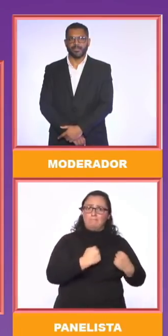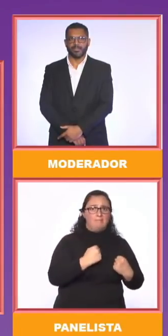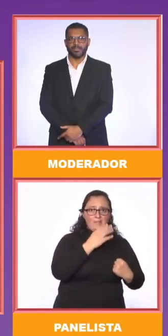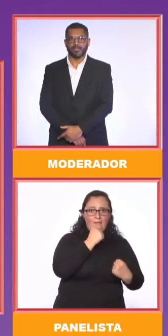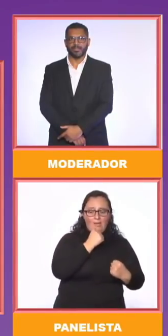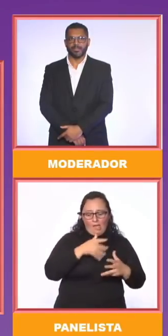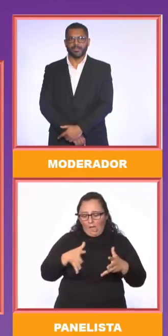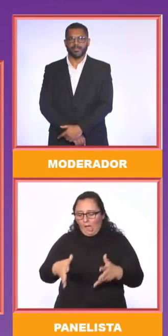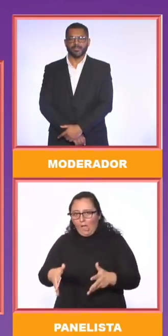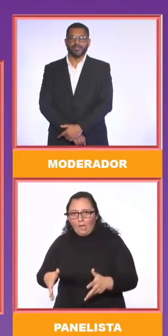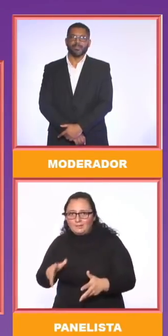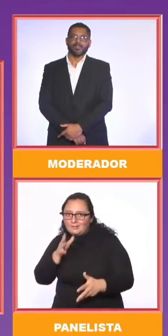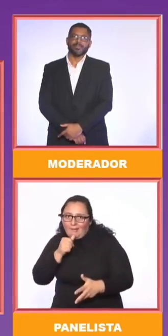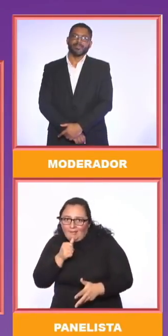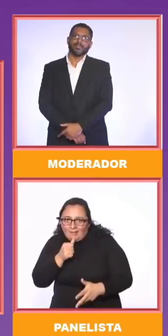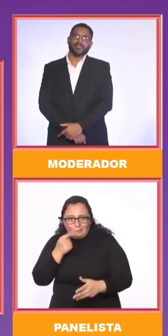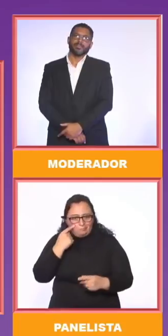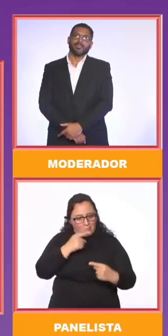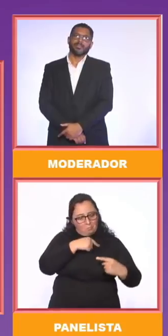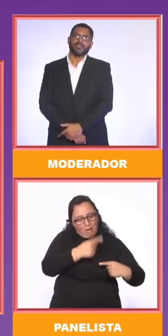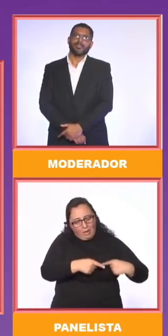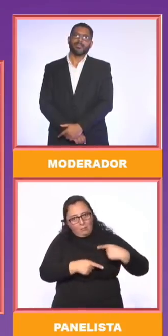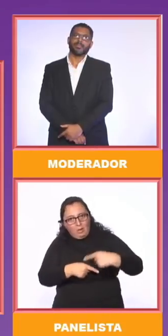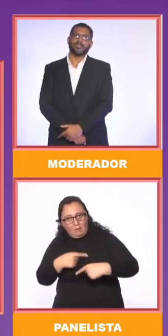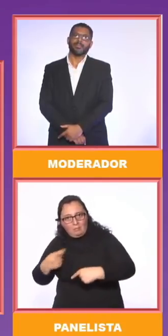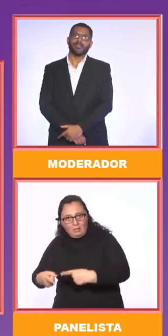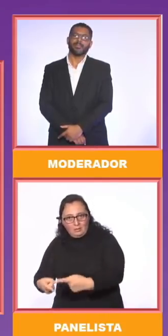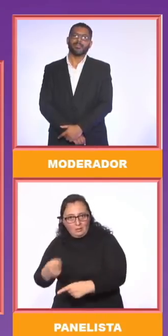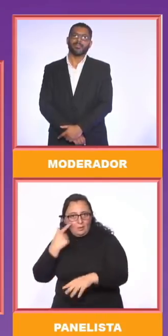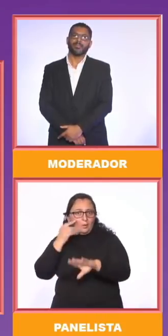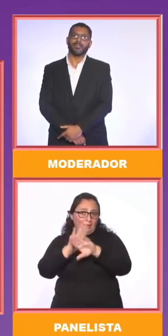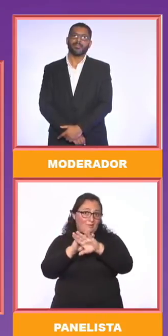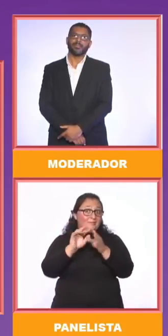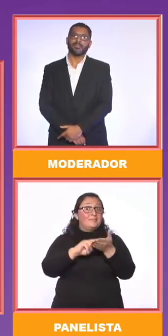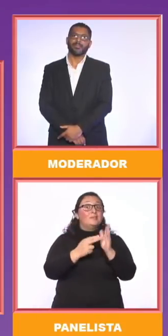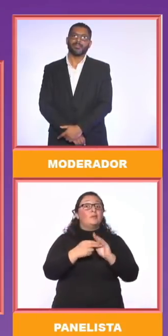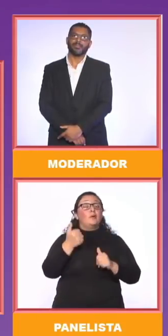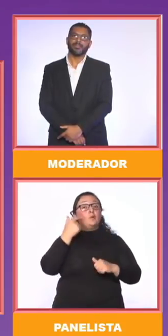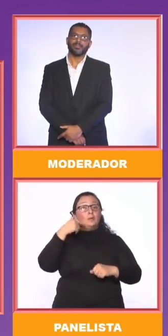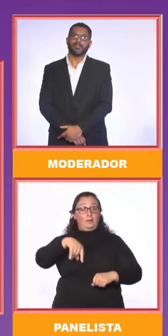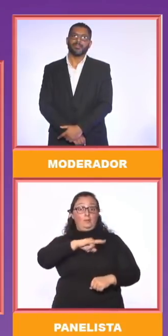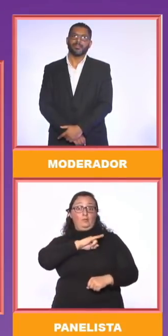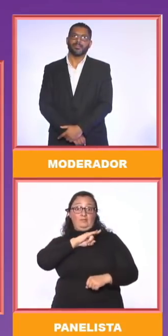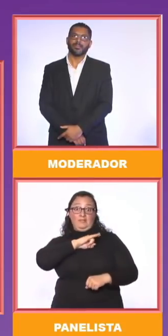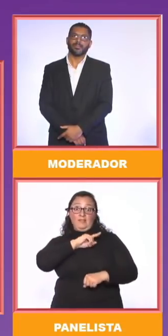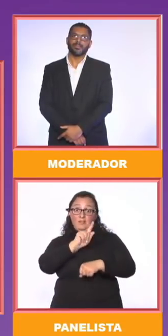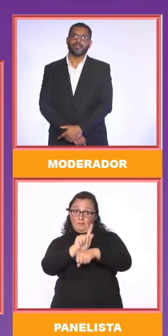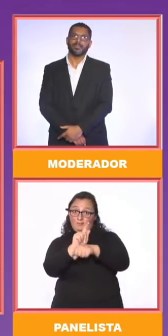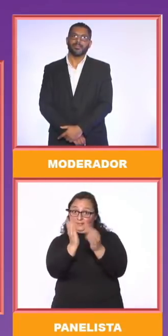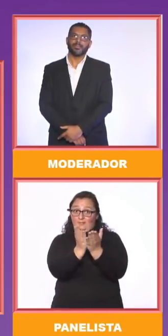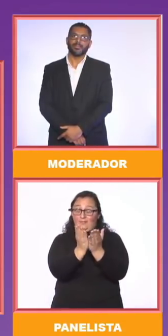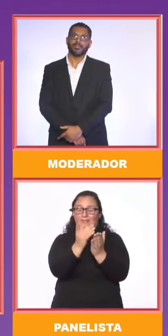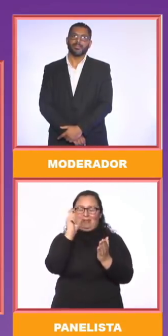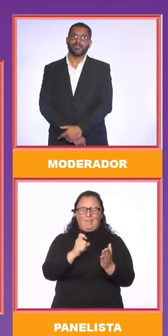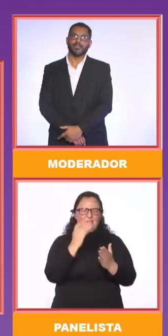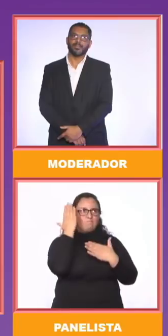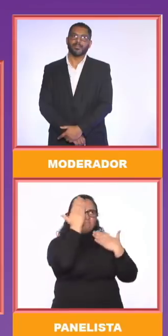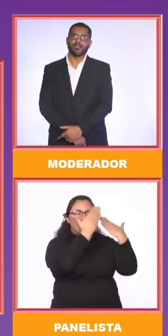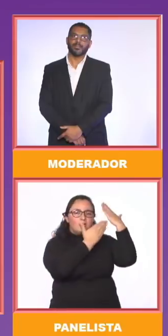por completo las facultades de educación. Es triste lo que voy a decir. Muy triste, pero hoy por hoy,